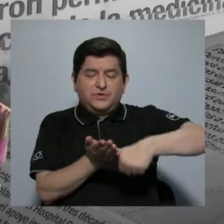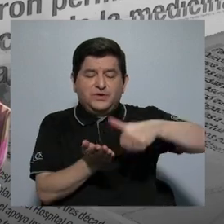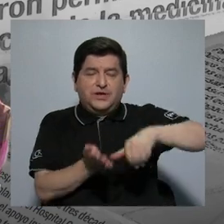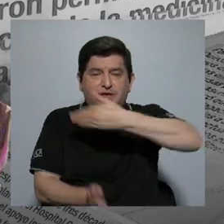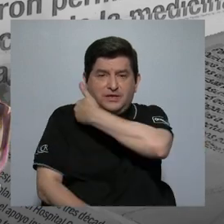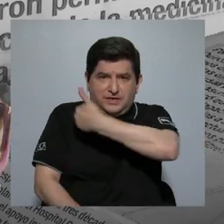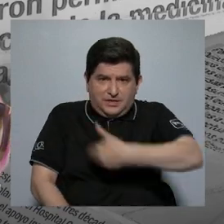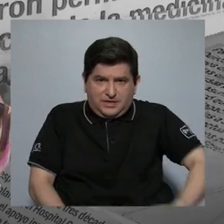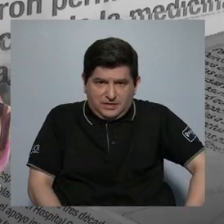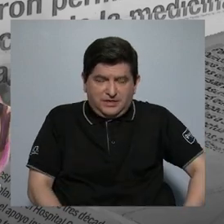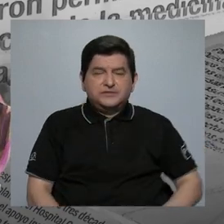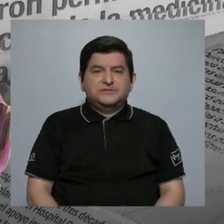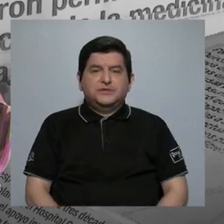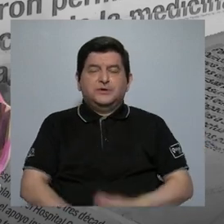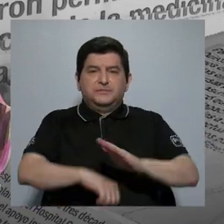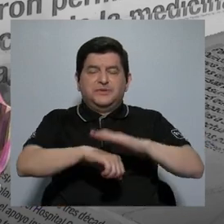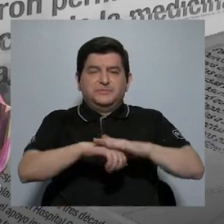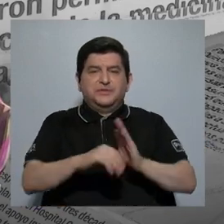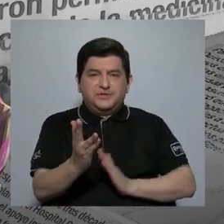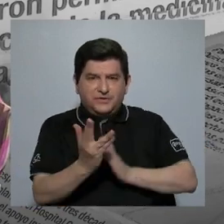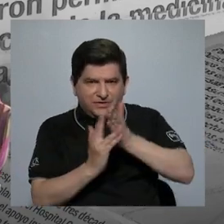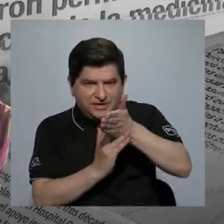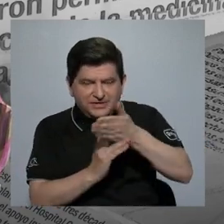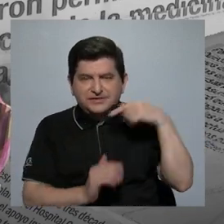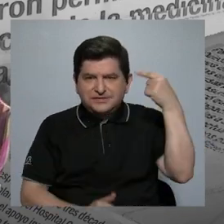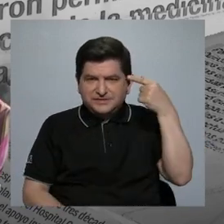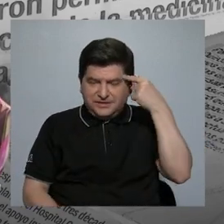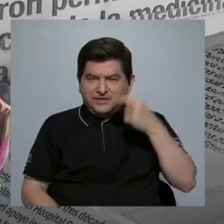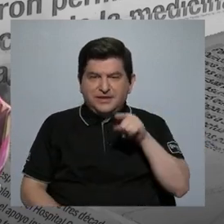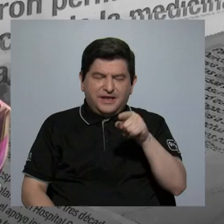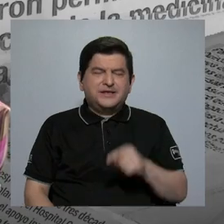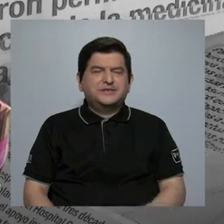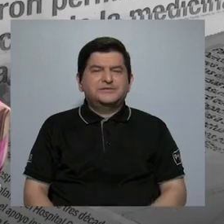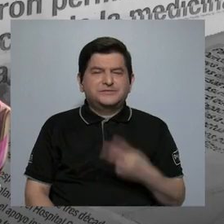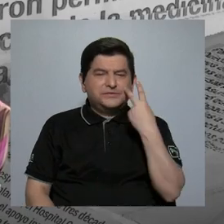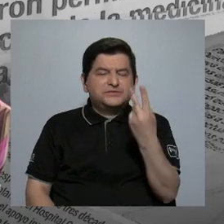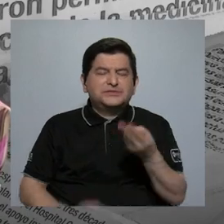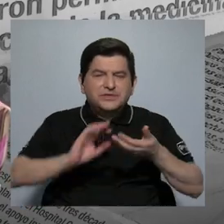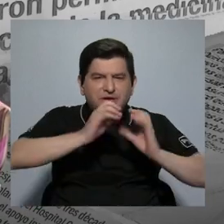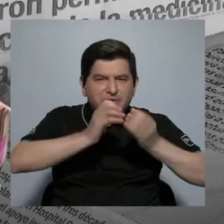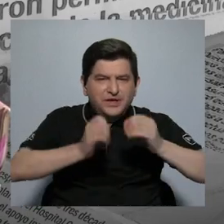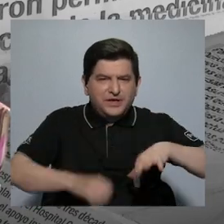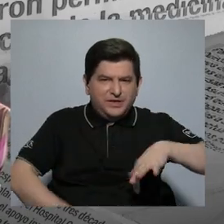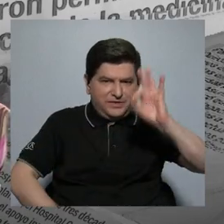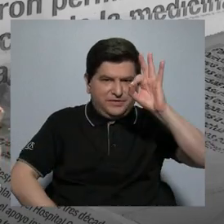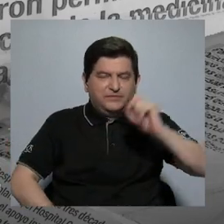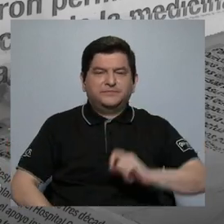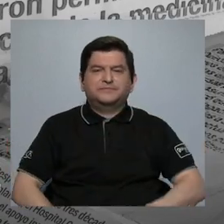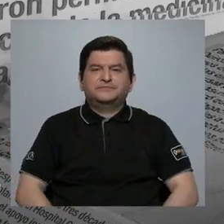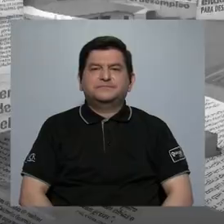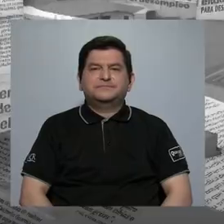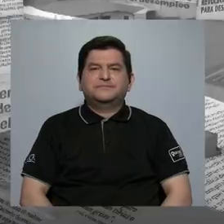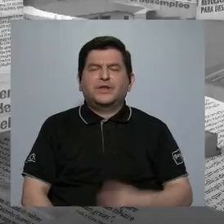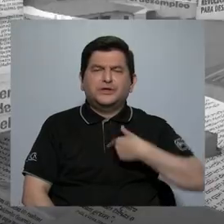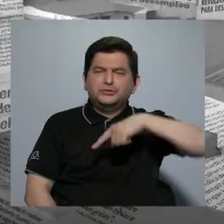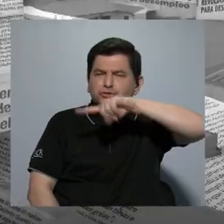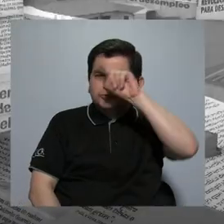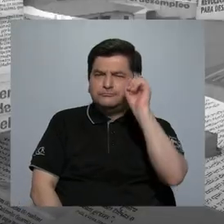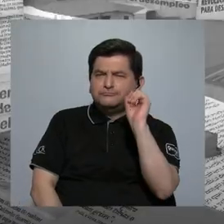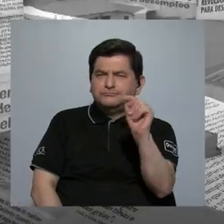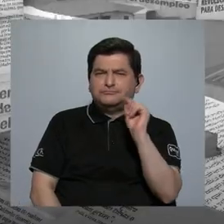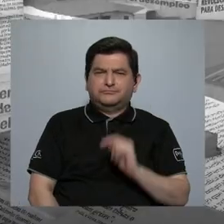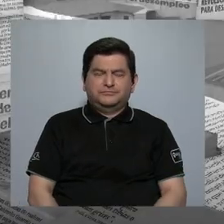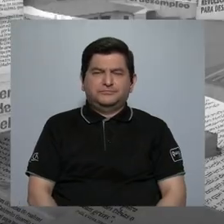presidenciales, pues fue el que llegó al gobierno. Pero sí, sí eso es lo que se evidencia a partir de los datos obtenidos. Entonces, preguntarle,